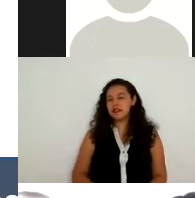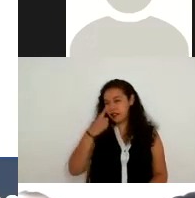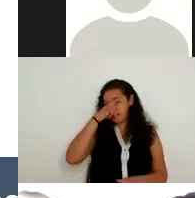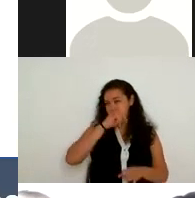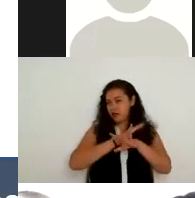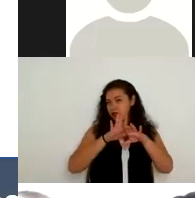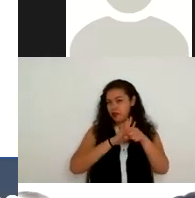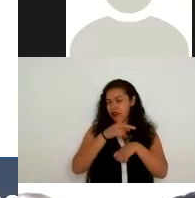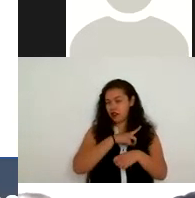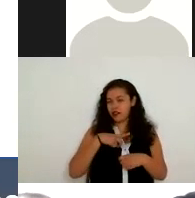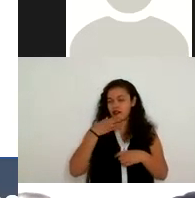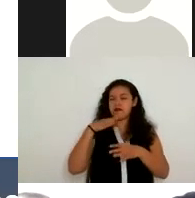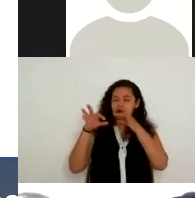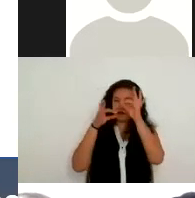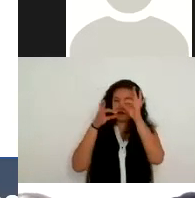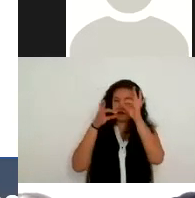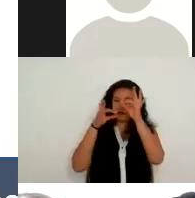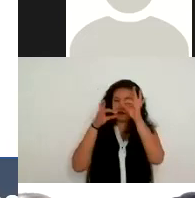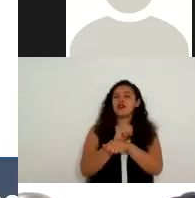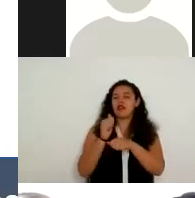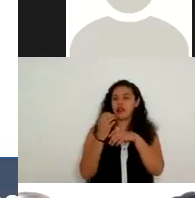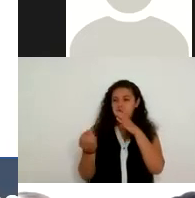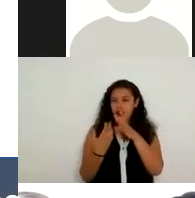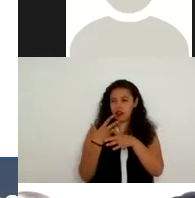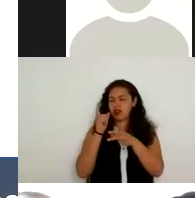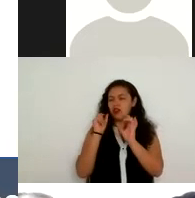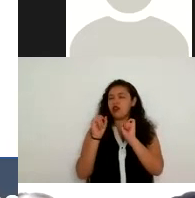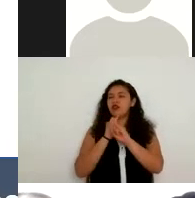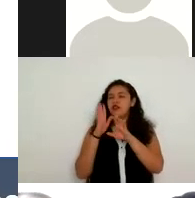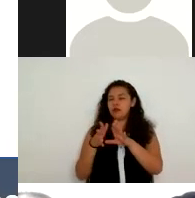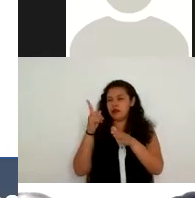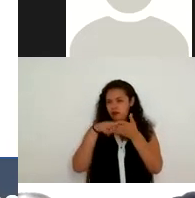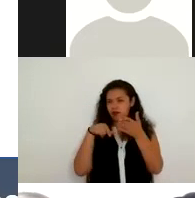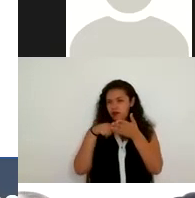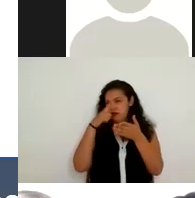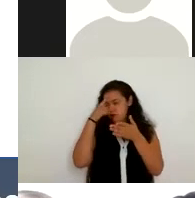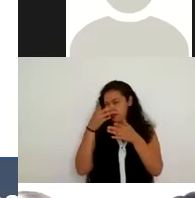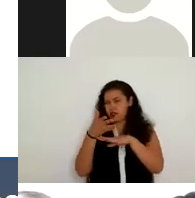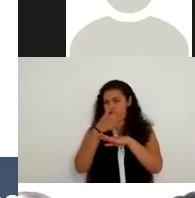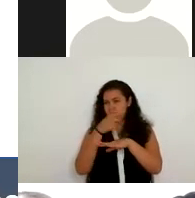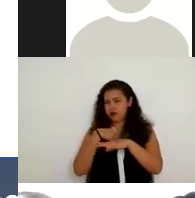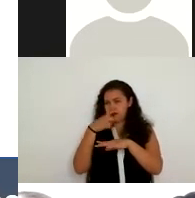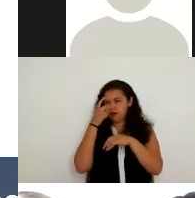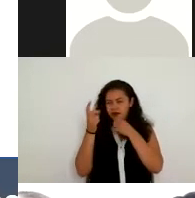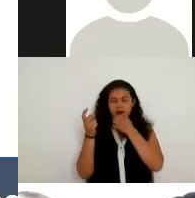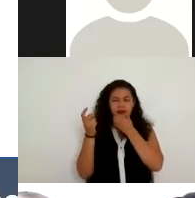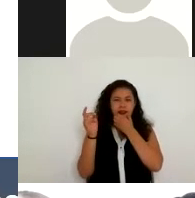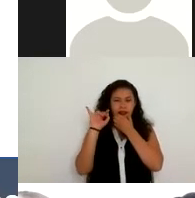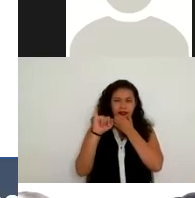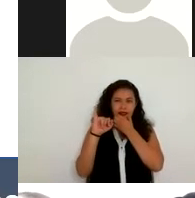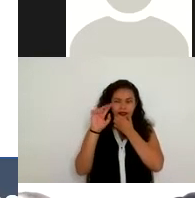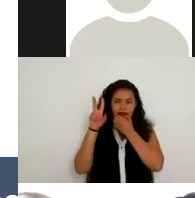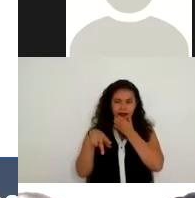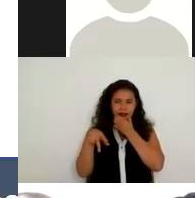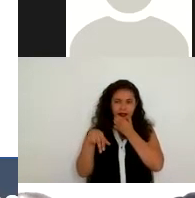puntual actualizada o negar la existencia de datos personales con dolor de si yo no los tengo y efectivamente si los tenía esos